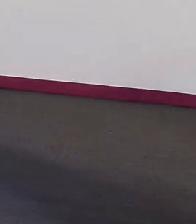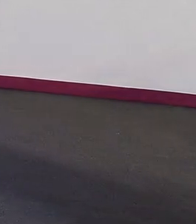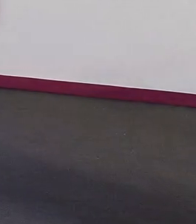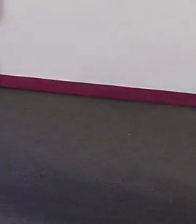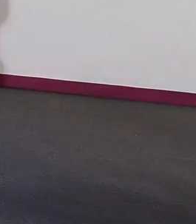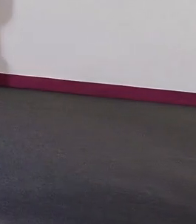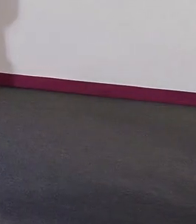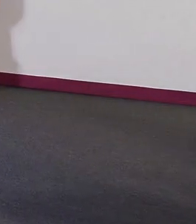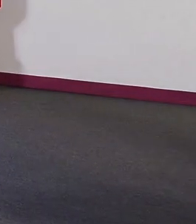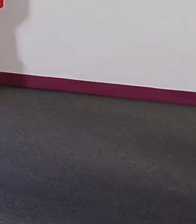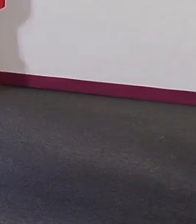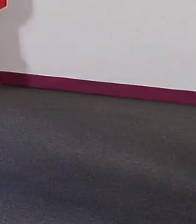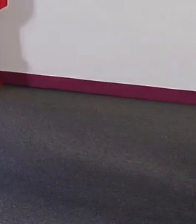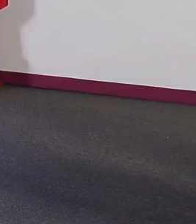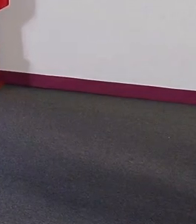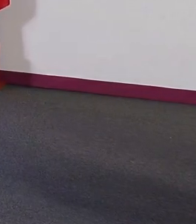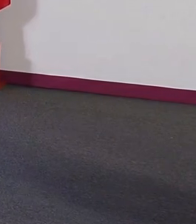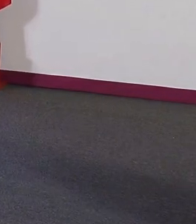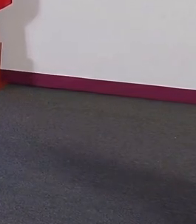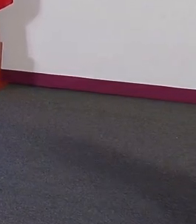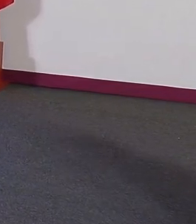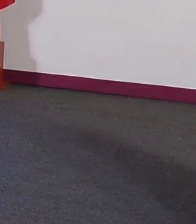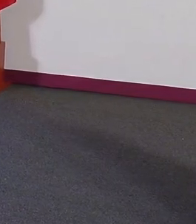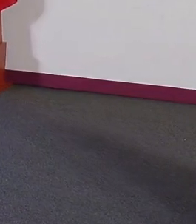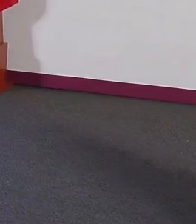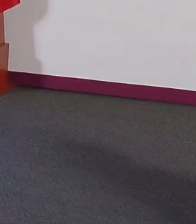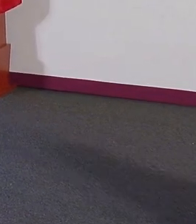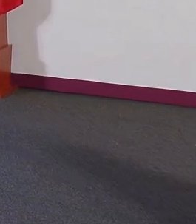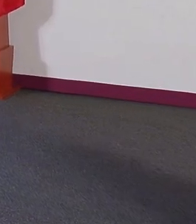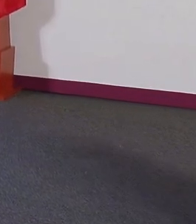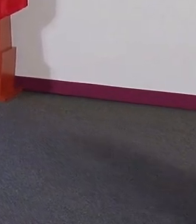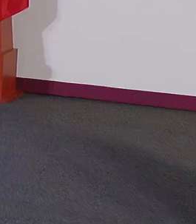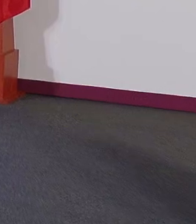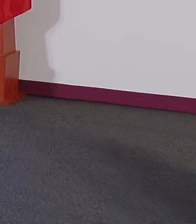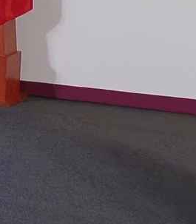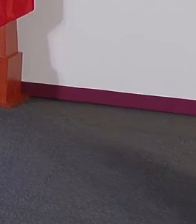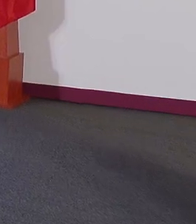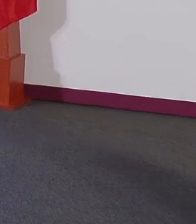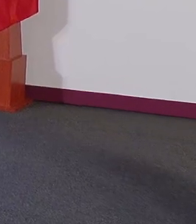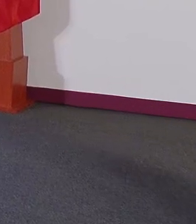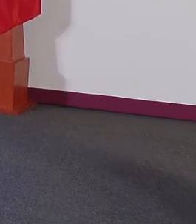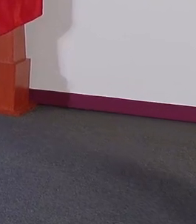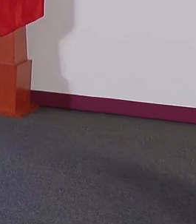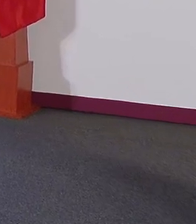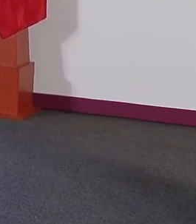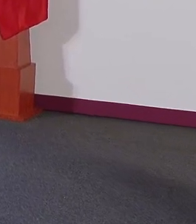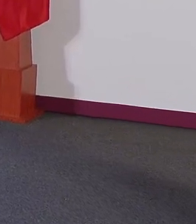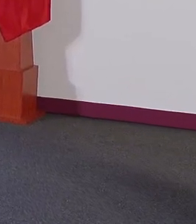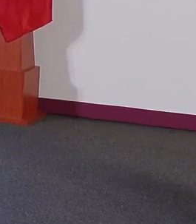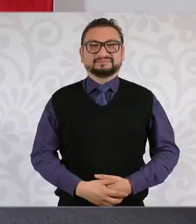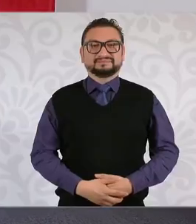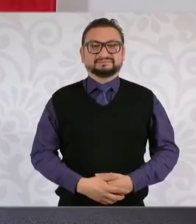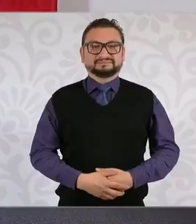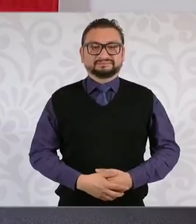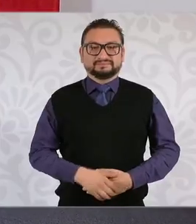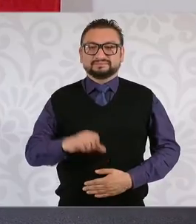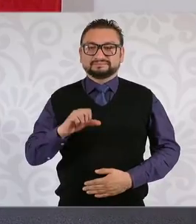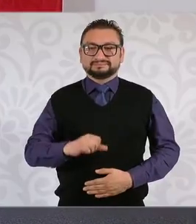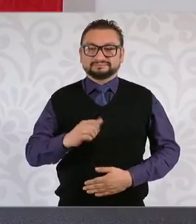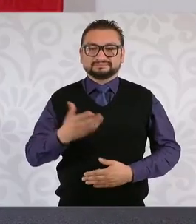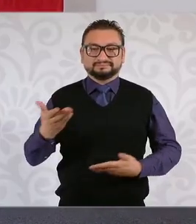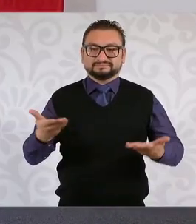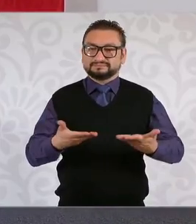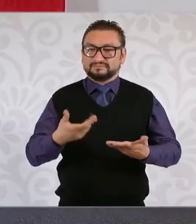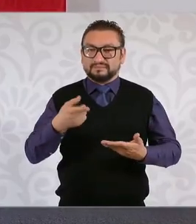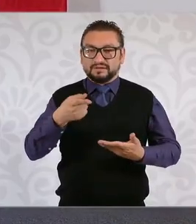Buenos días, hoy presentamos dos